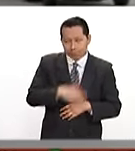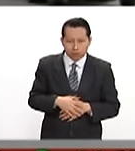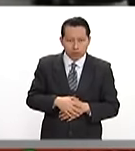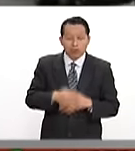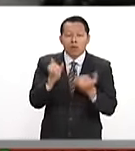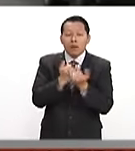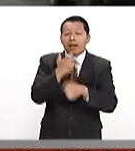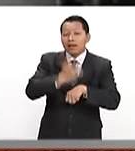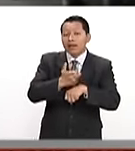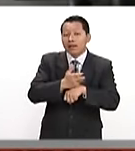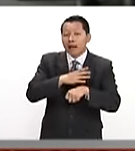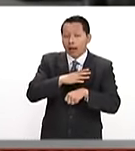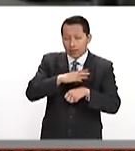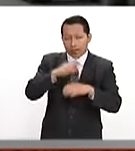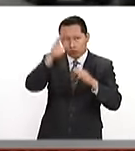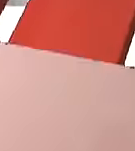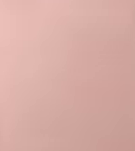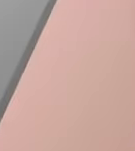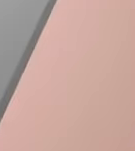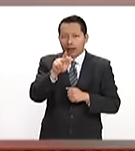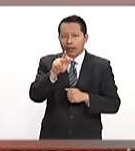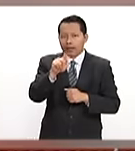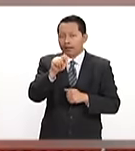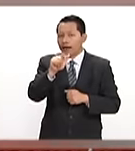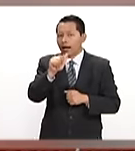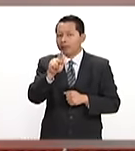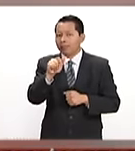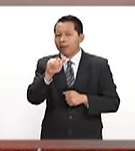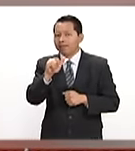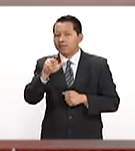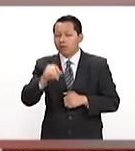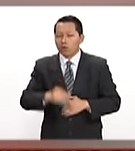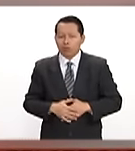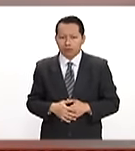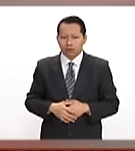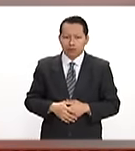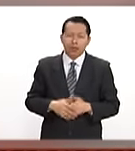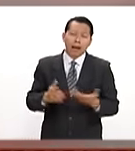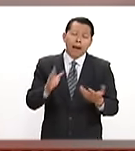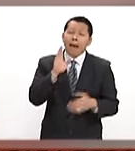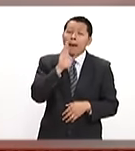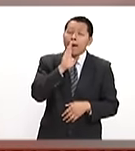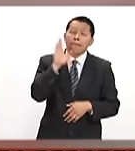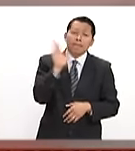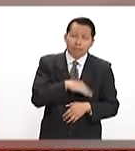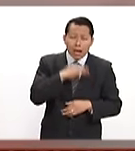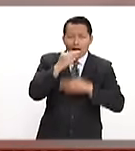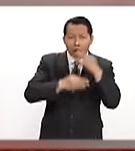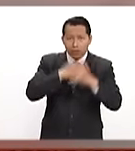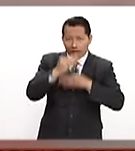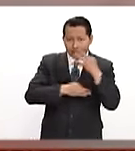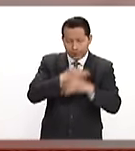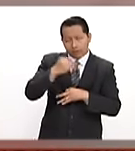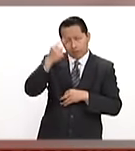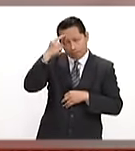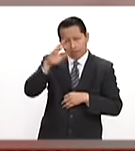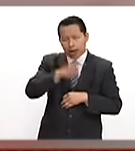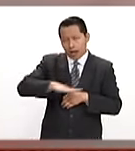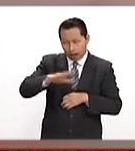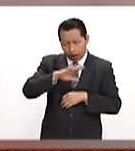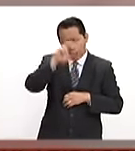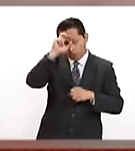del Acuerdo Transpacífico. Sin duda es una muy mala noticia para Occidente, porque